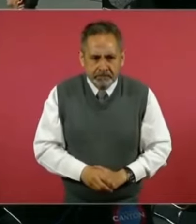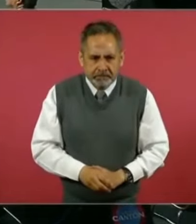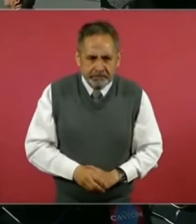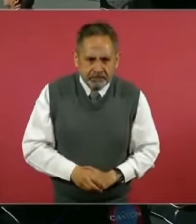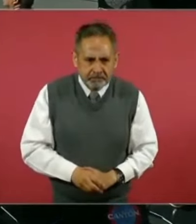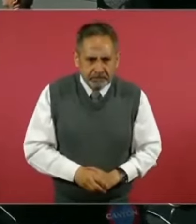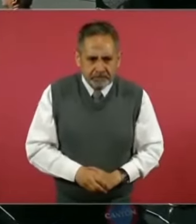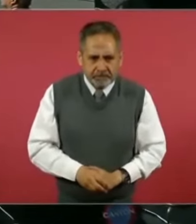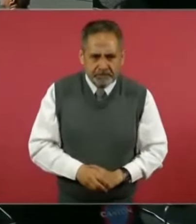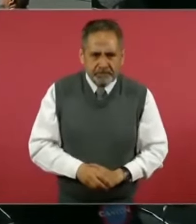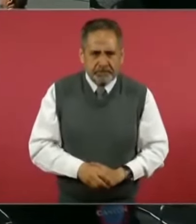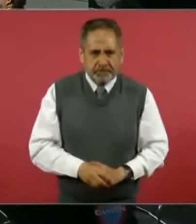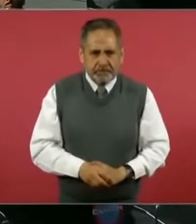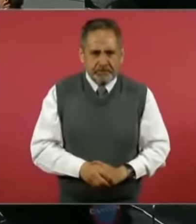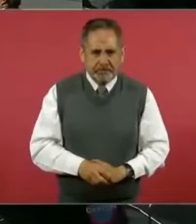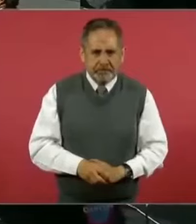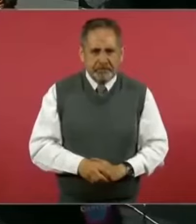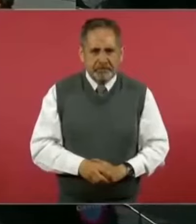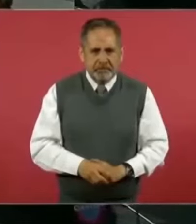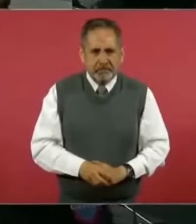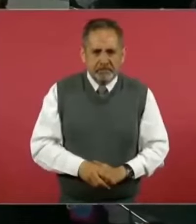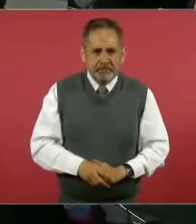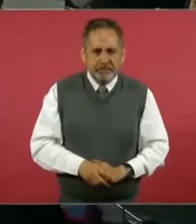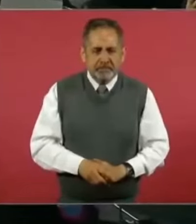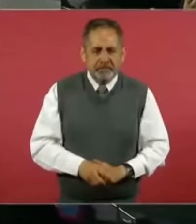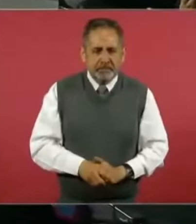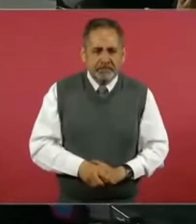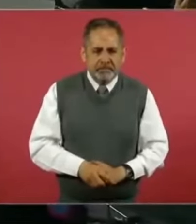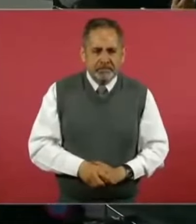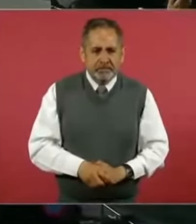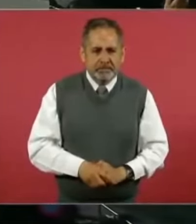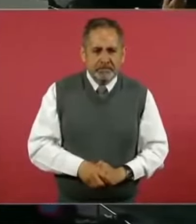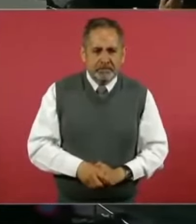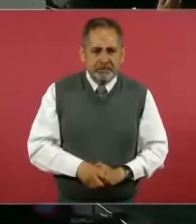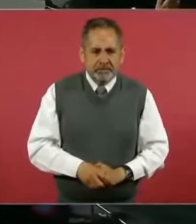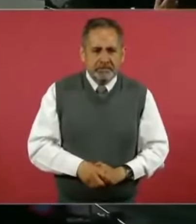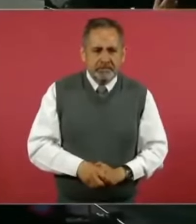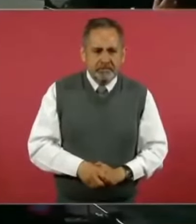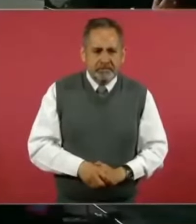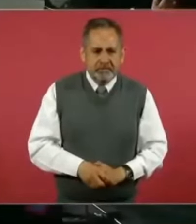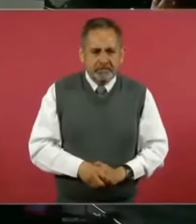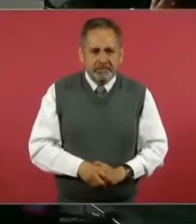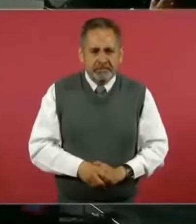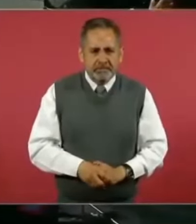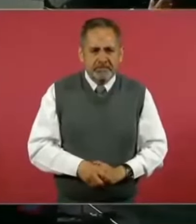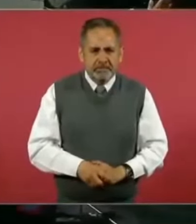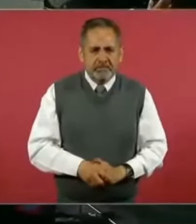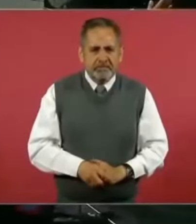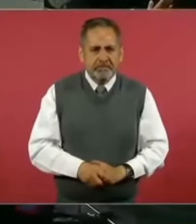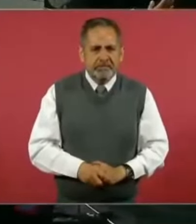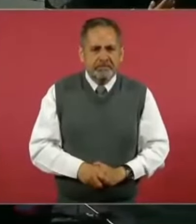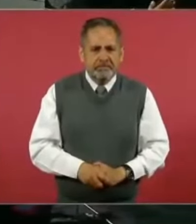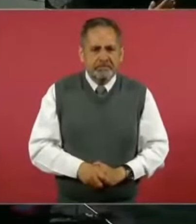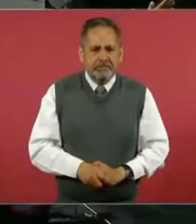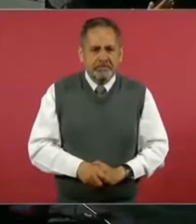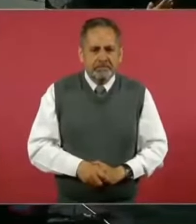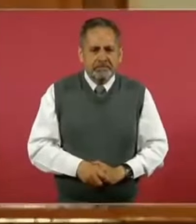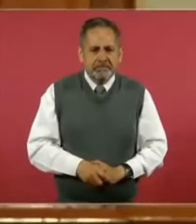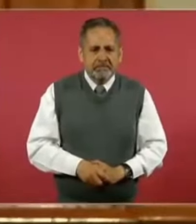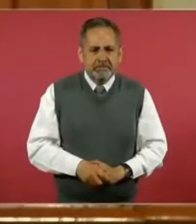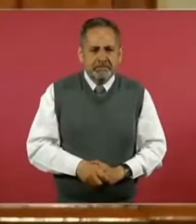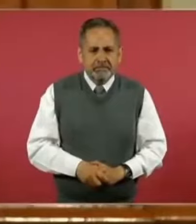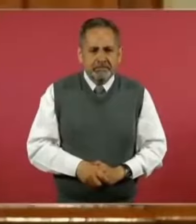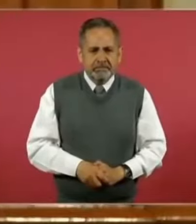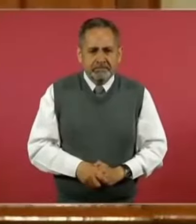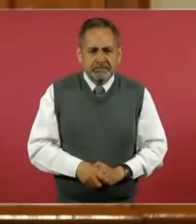Que si hay una intervención de marco donde habla de la ayuda internacional que significaría tipificar como terrorismo. O si habla directamente